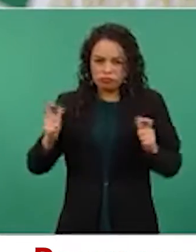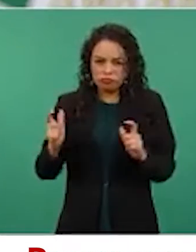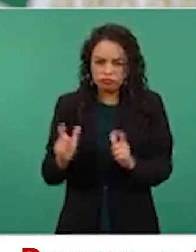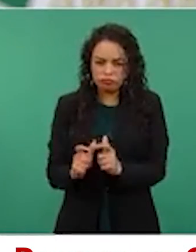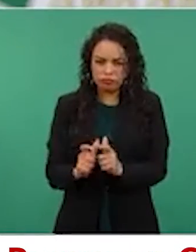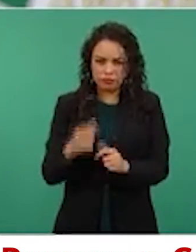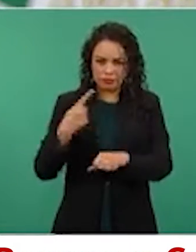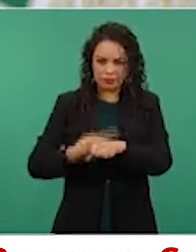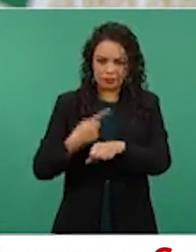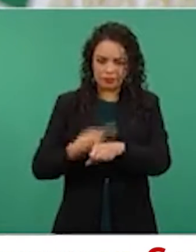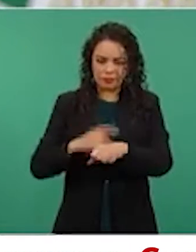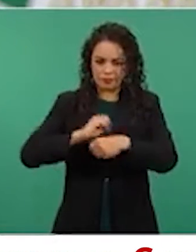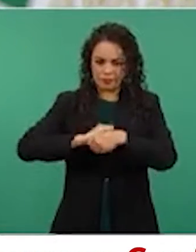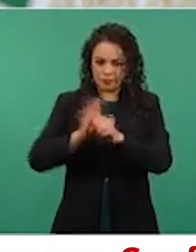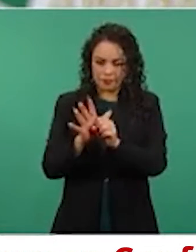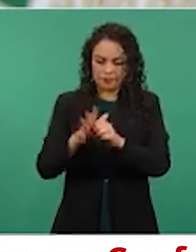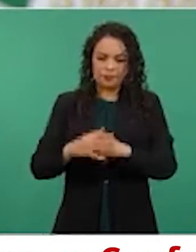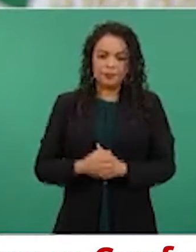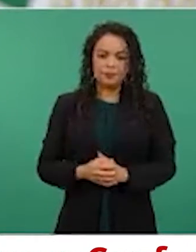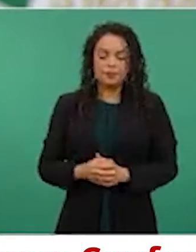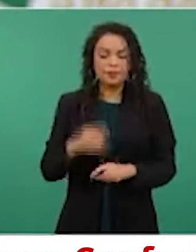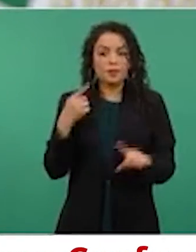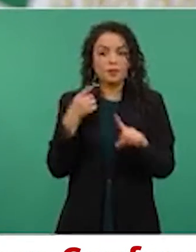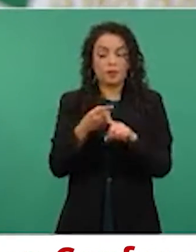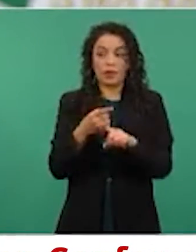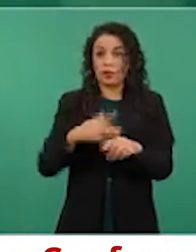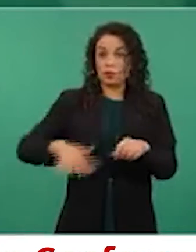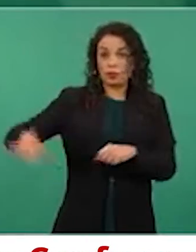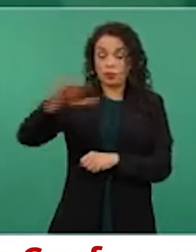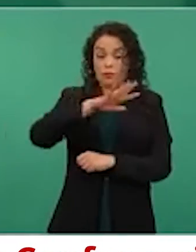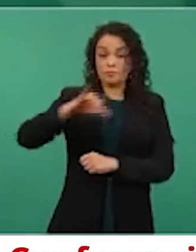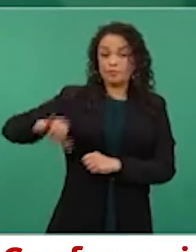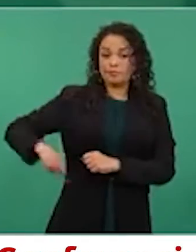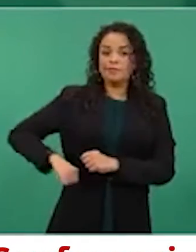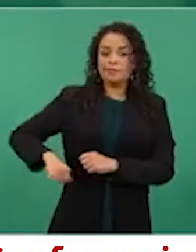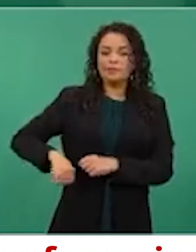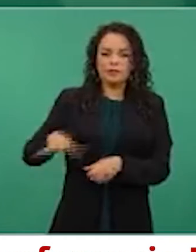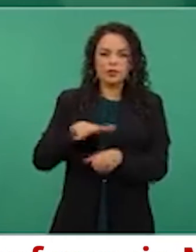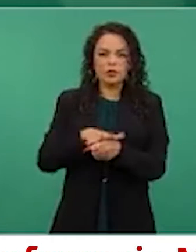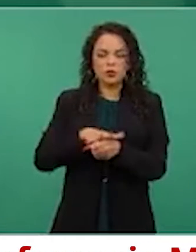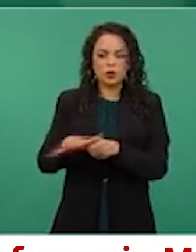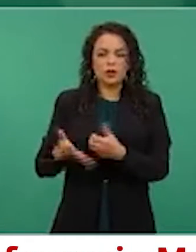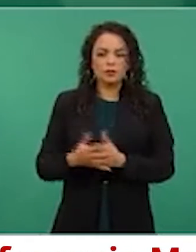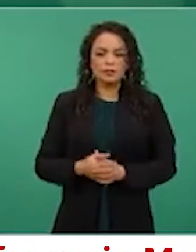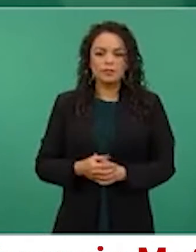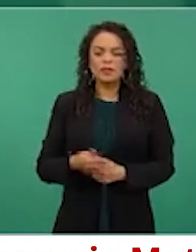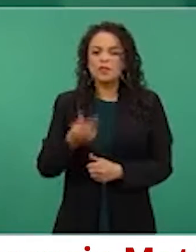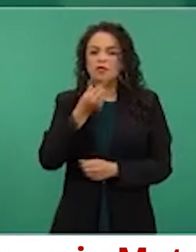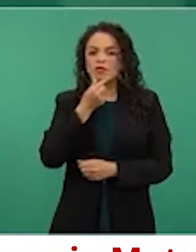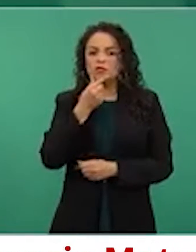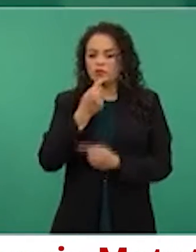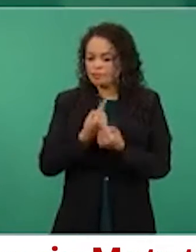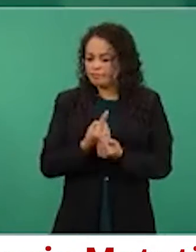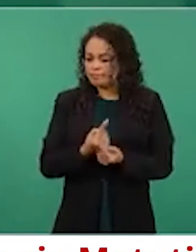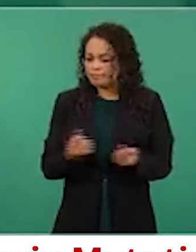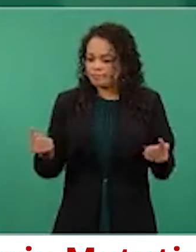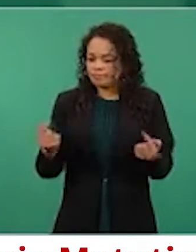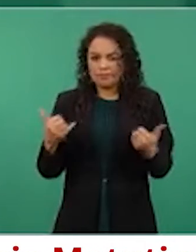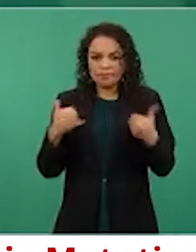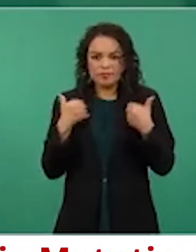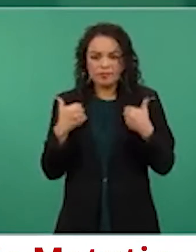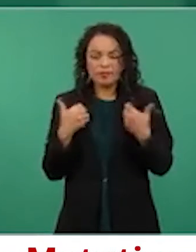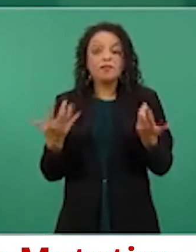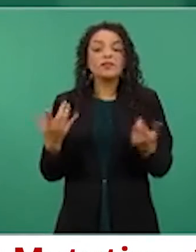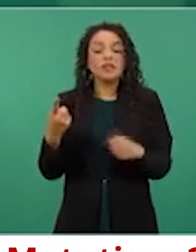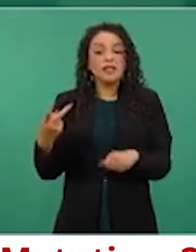Uno de los indicadores que ha sido de especial interés de la sociedad, desde luego es qué pasa con niñas, niños y adolescentes, después de